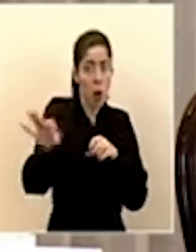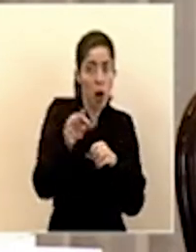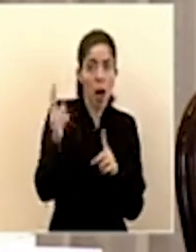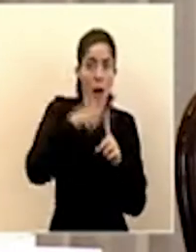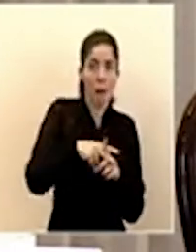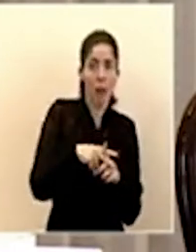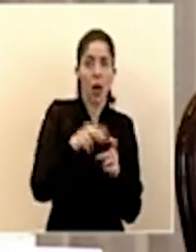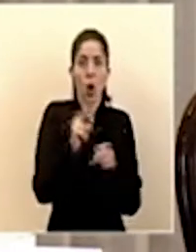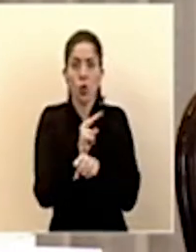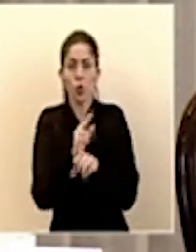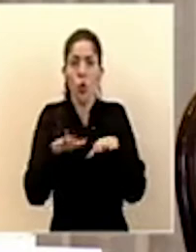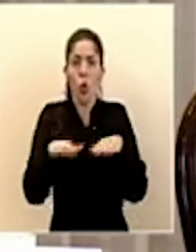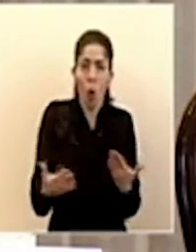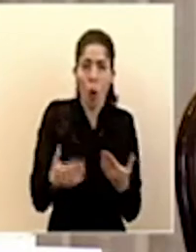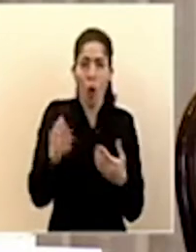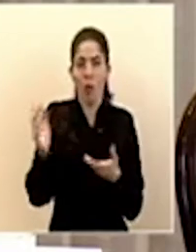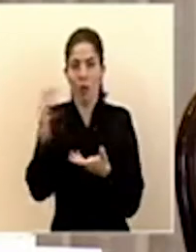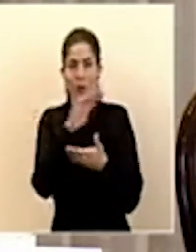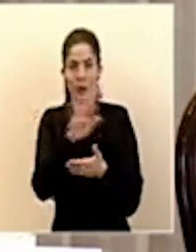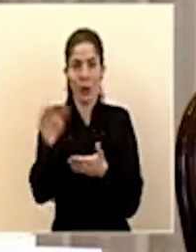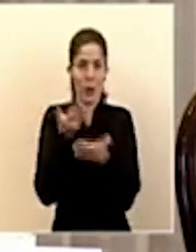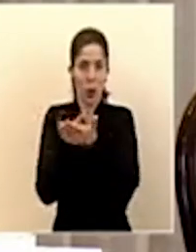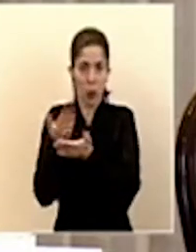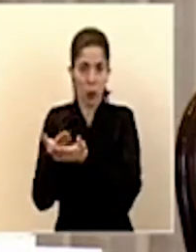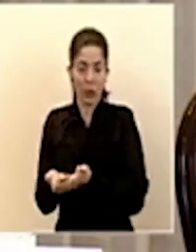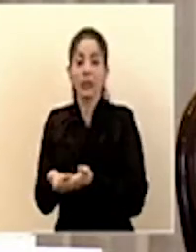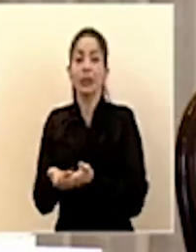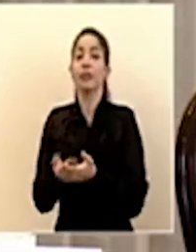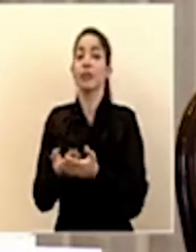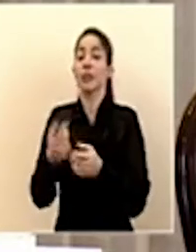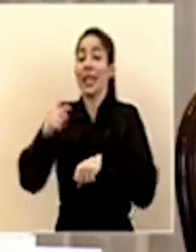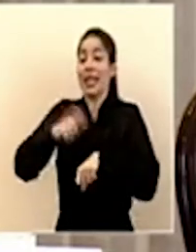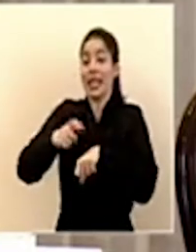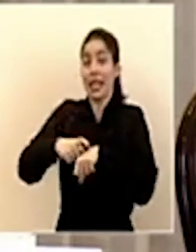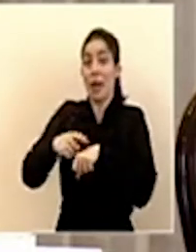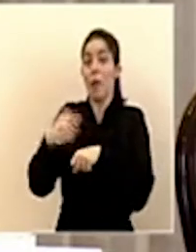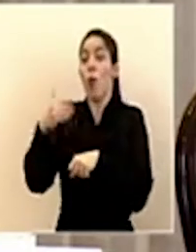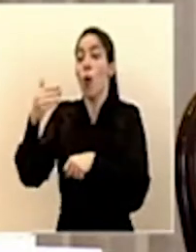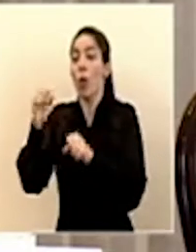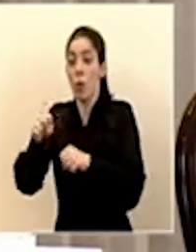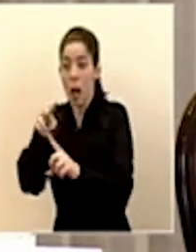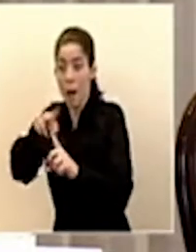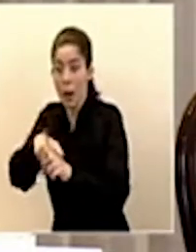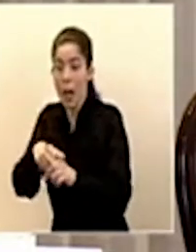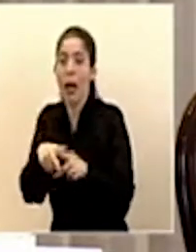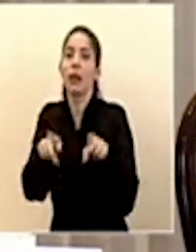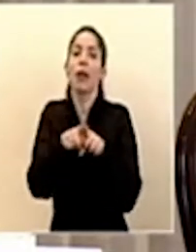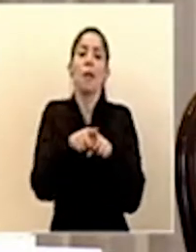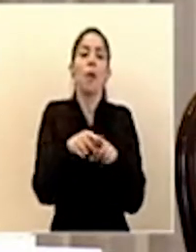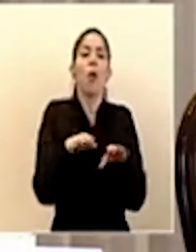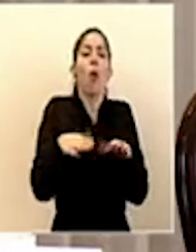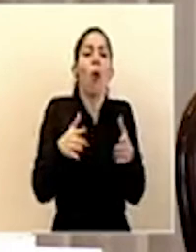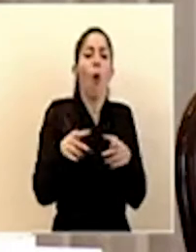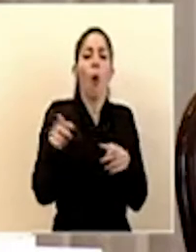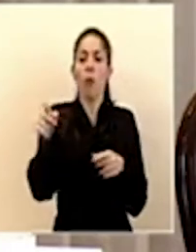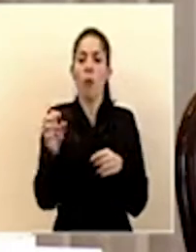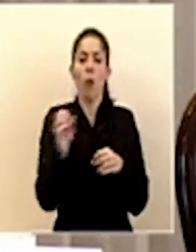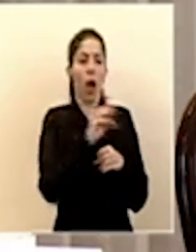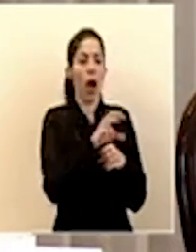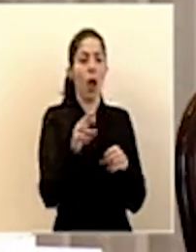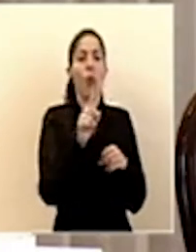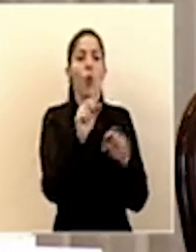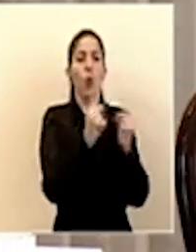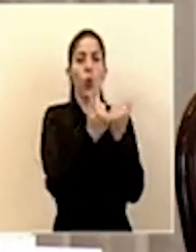usarlas o utilizarlas tanto en el tiempo más oportuno como en la dirección que ocupemos